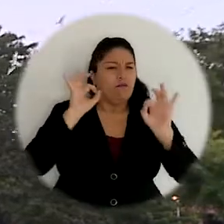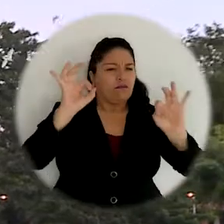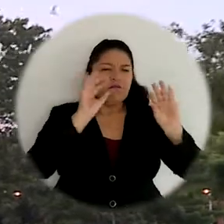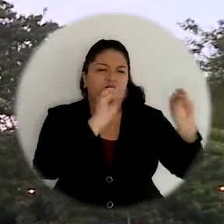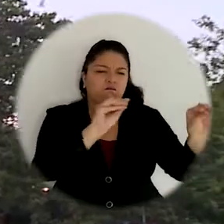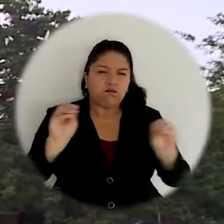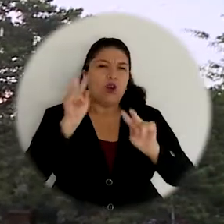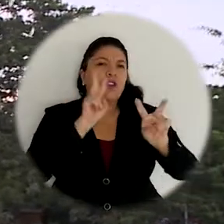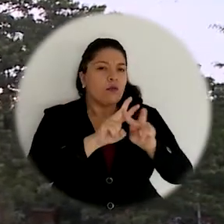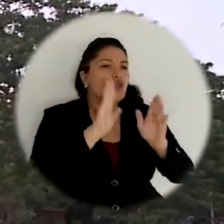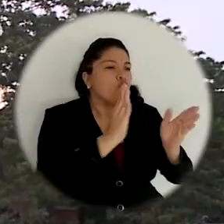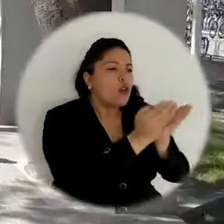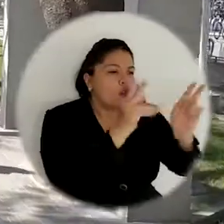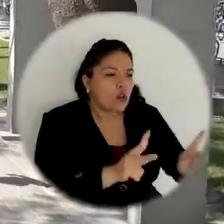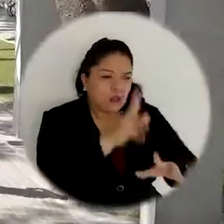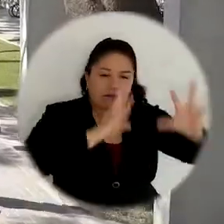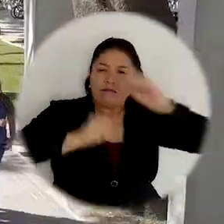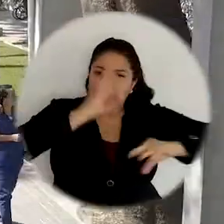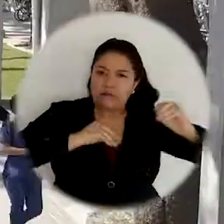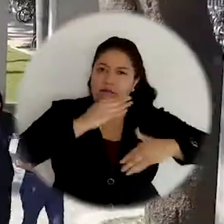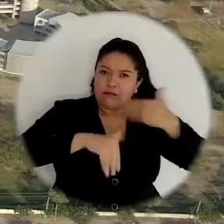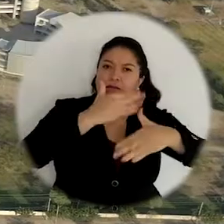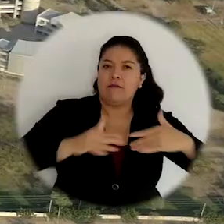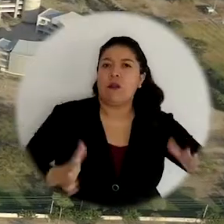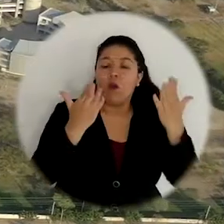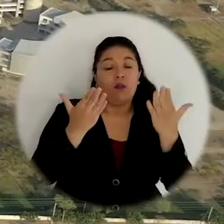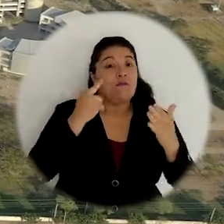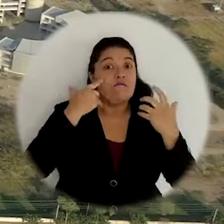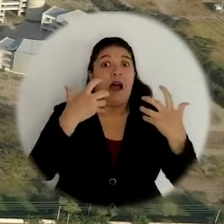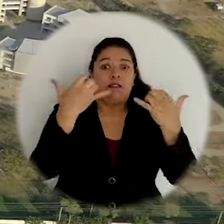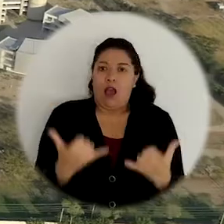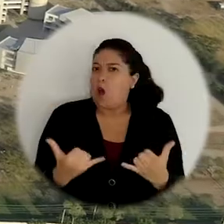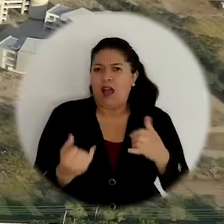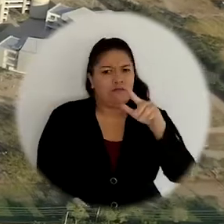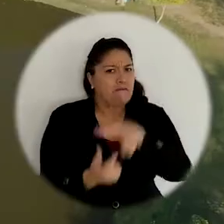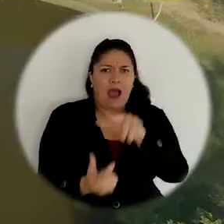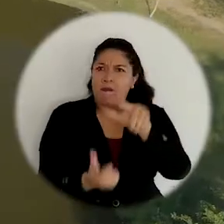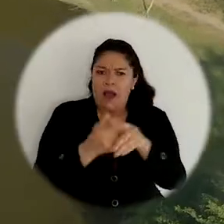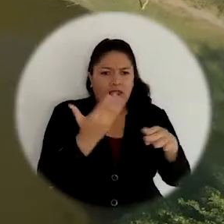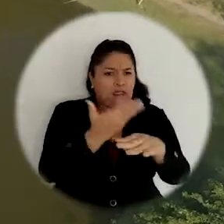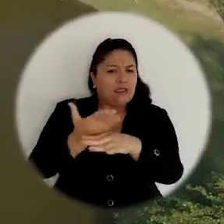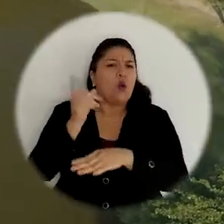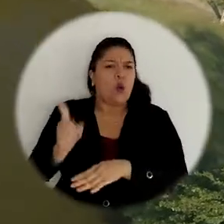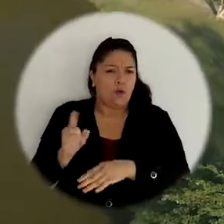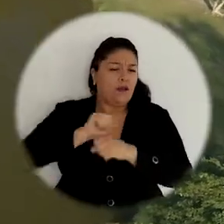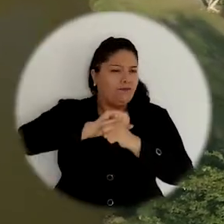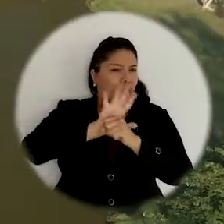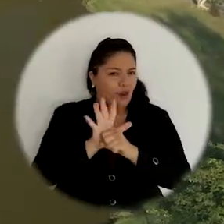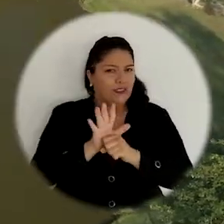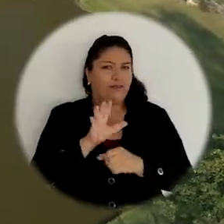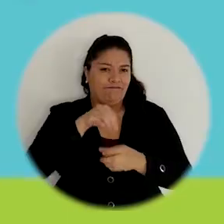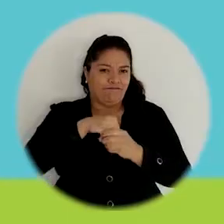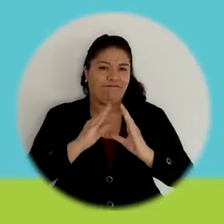conocimientos para la comunidad estudiantil, específicamente en tiempos coyunturales a las transformaciones originadas por la